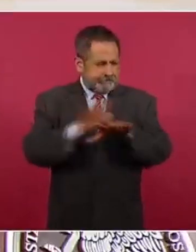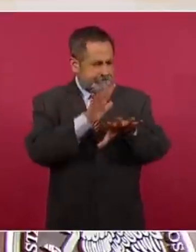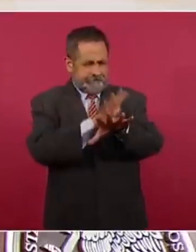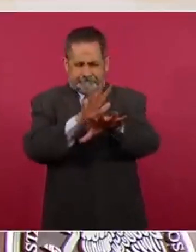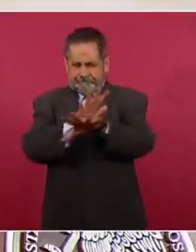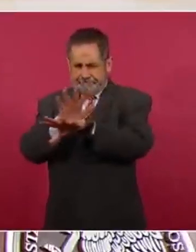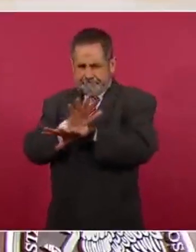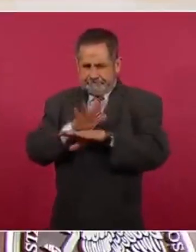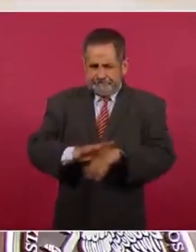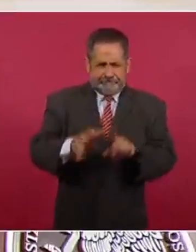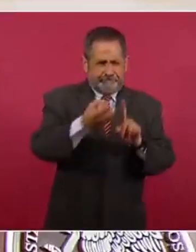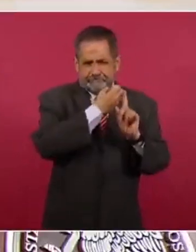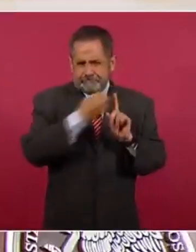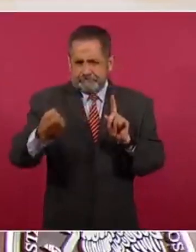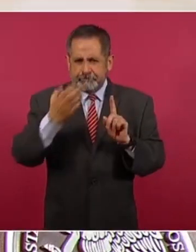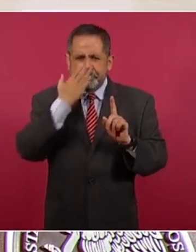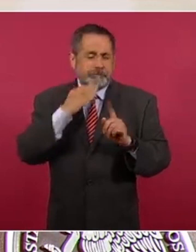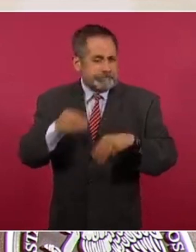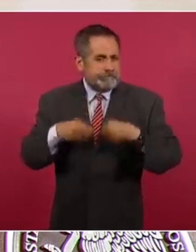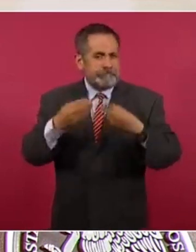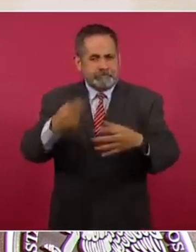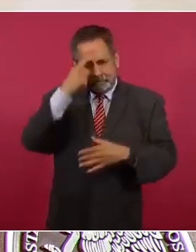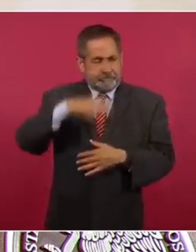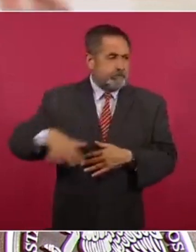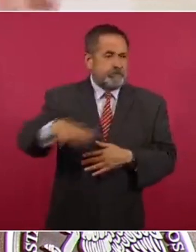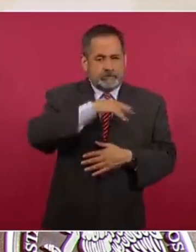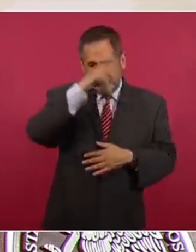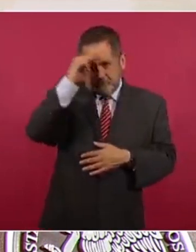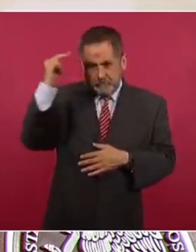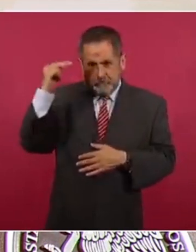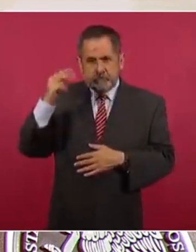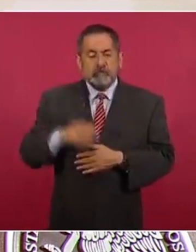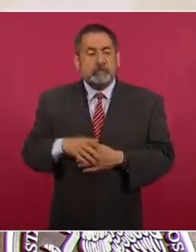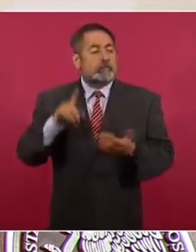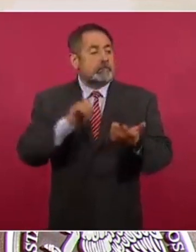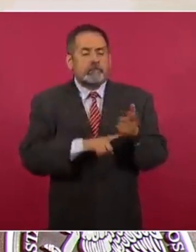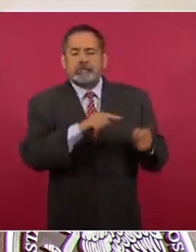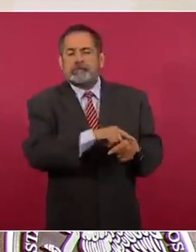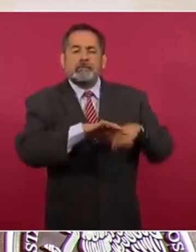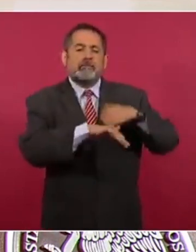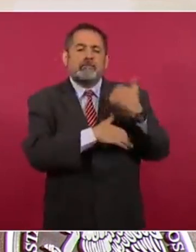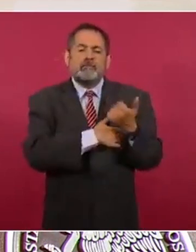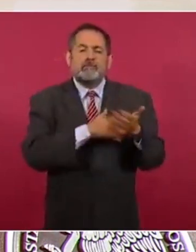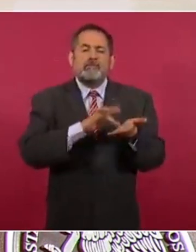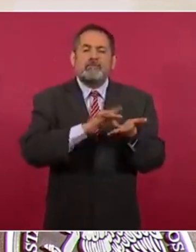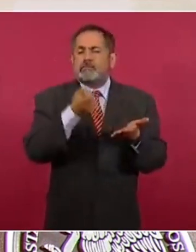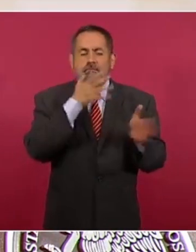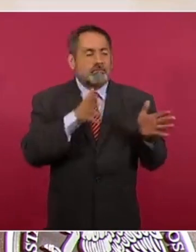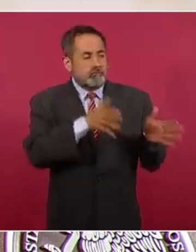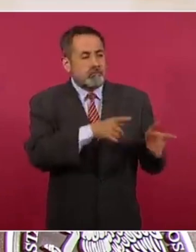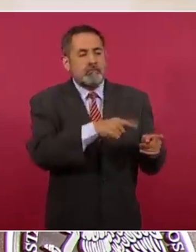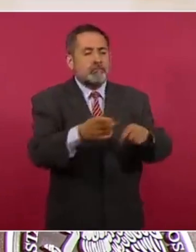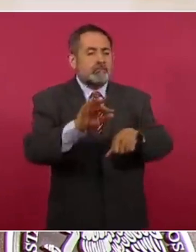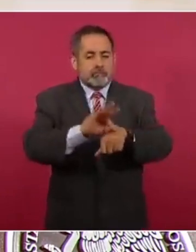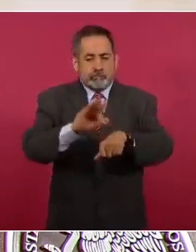todo el sistema de abasto de medicamentos de Nayarit, y esto pasaba por los almacenes, como lo comentábamos, y también las farmacias.